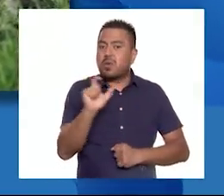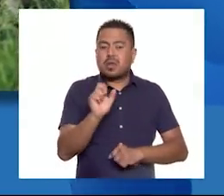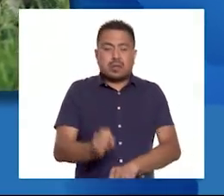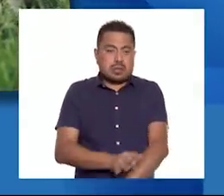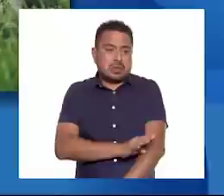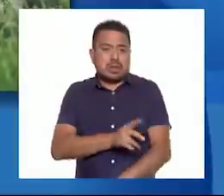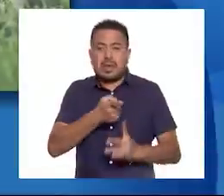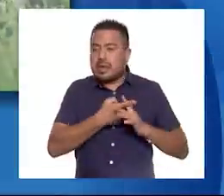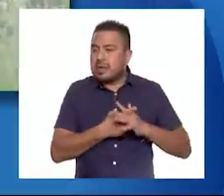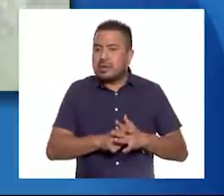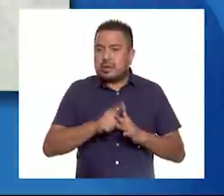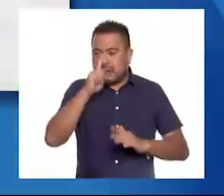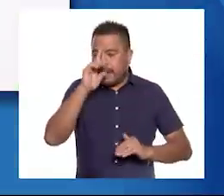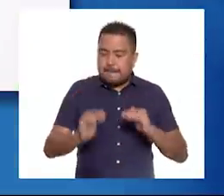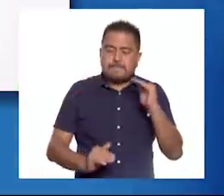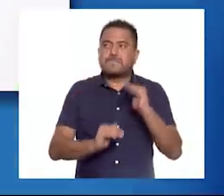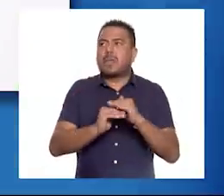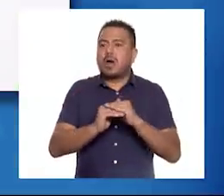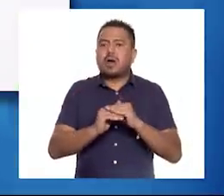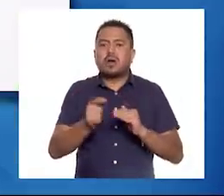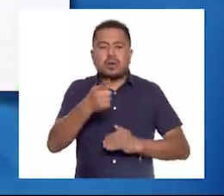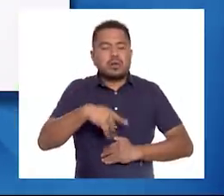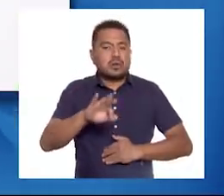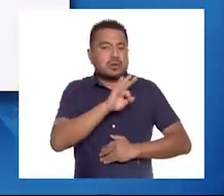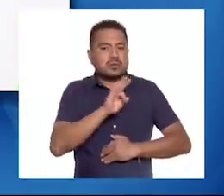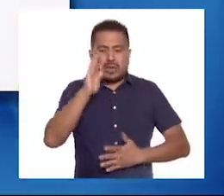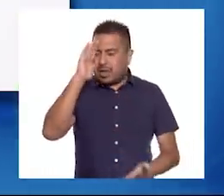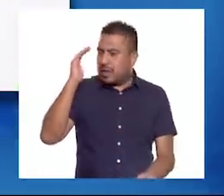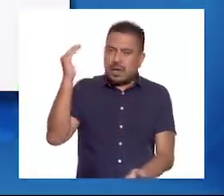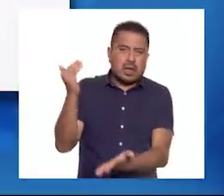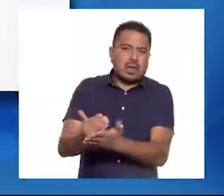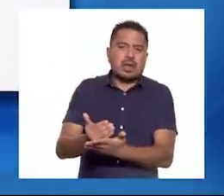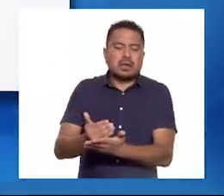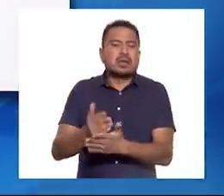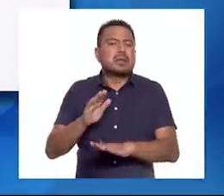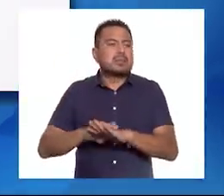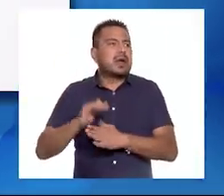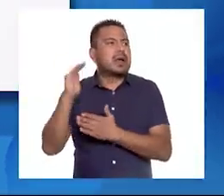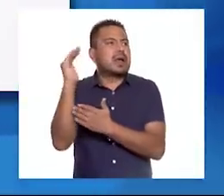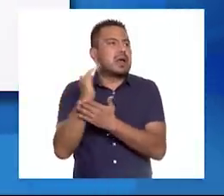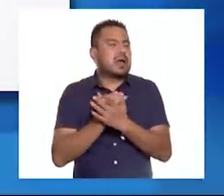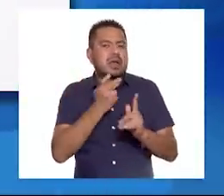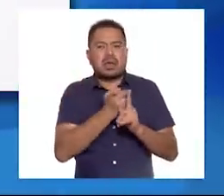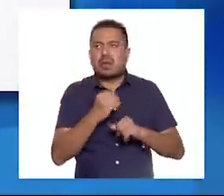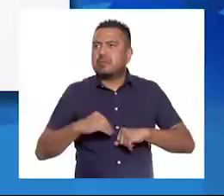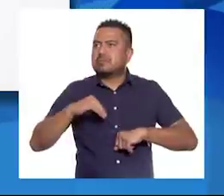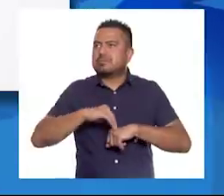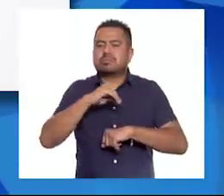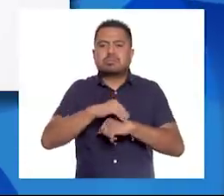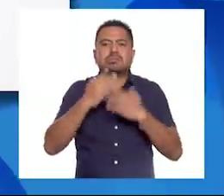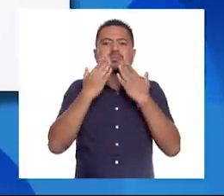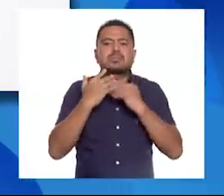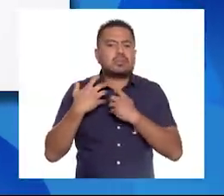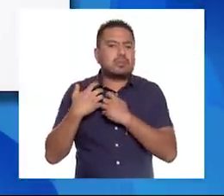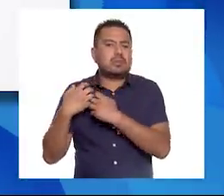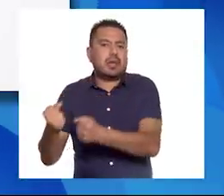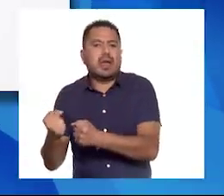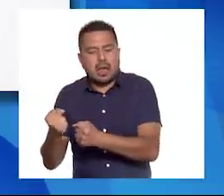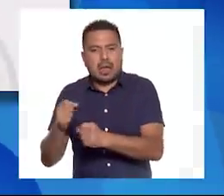cuenta cuando la emoción empieza a rebasarnos y que podemos hacer un alto para que la intensidad de esta no aumente y nos arrastre